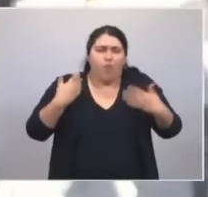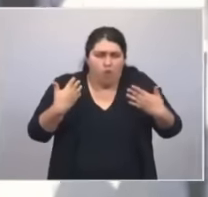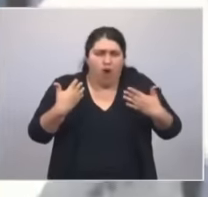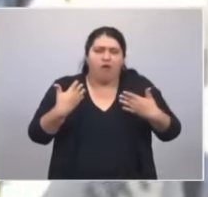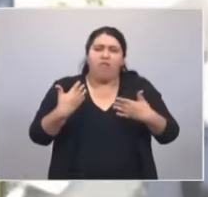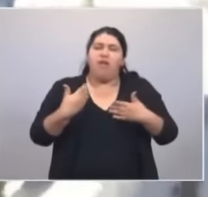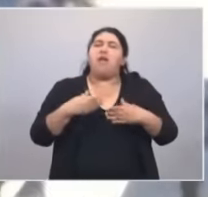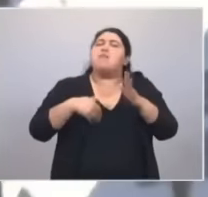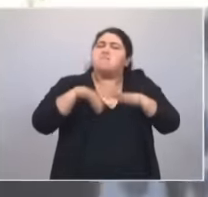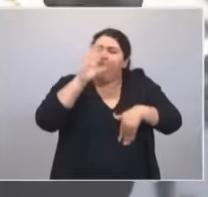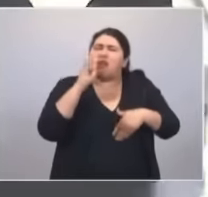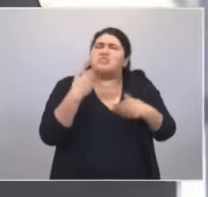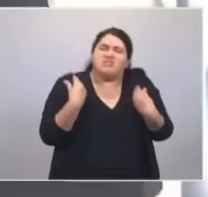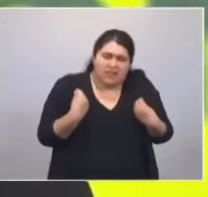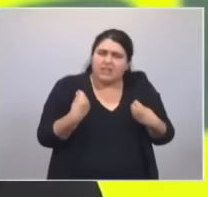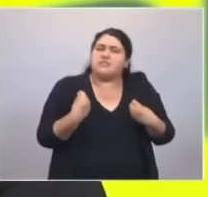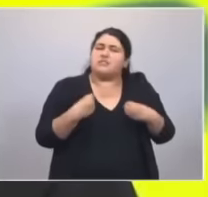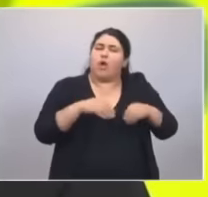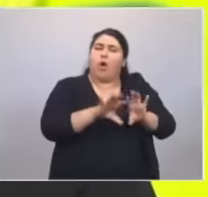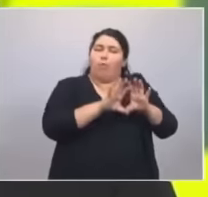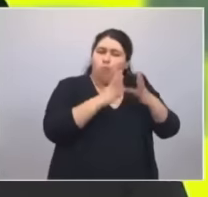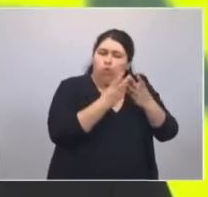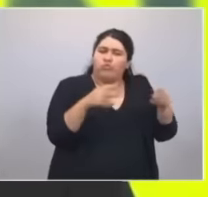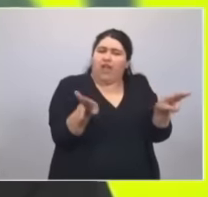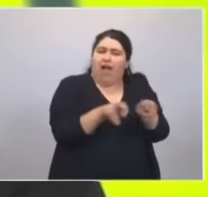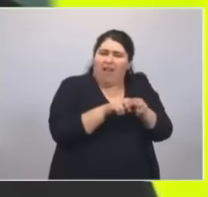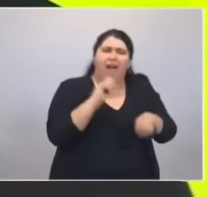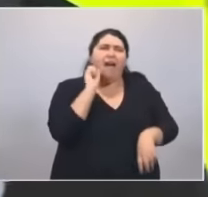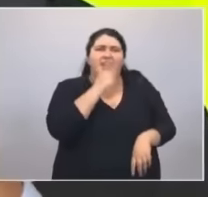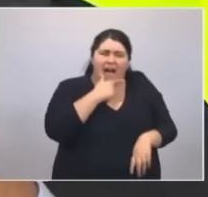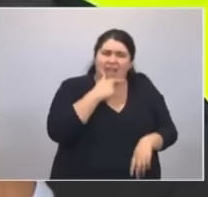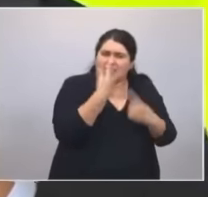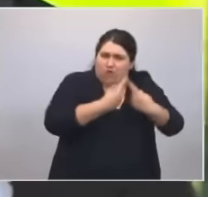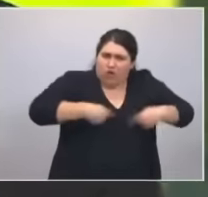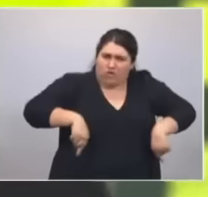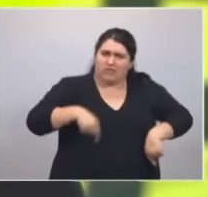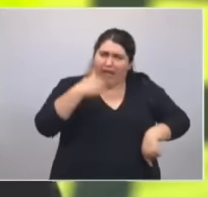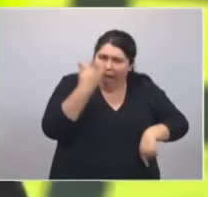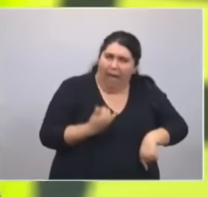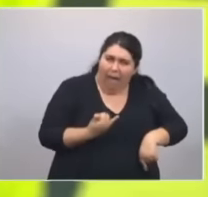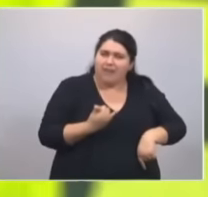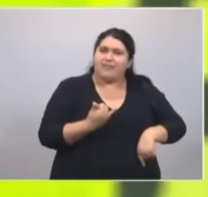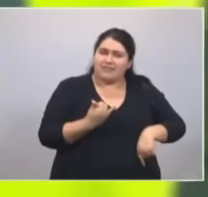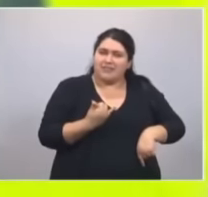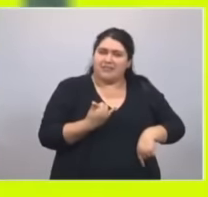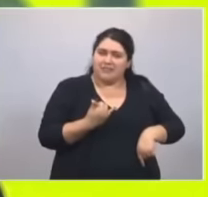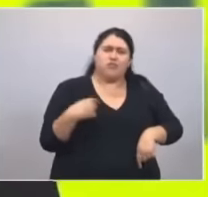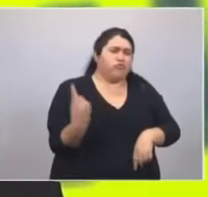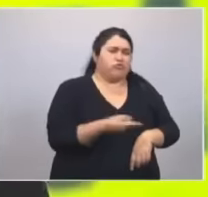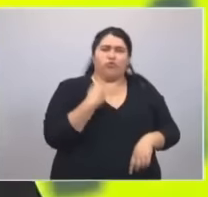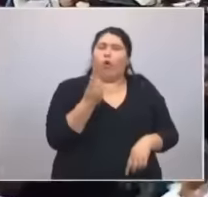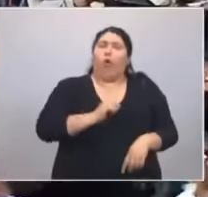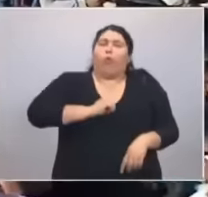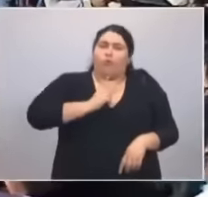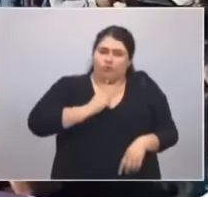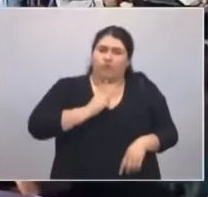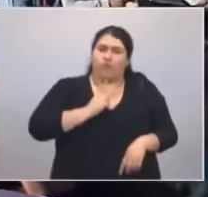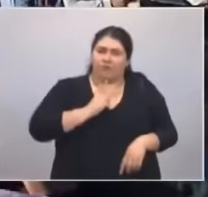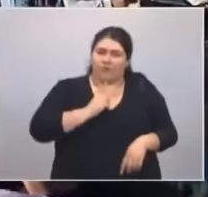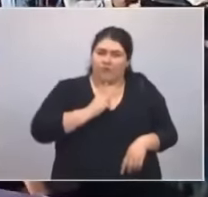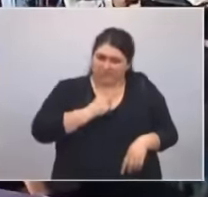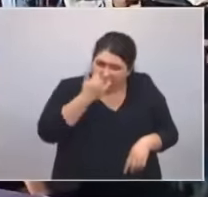reserva mundial de shale gas. Estamos orgullosos de ser el país